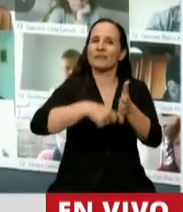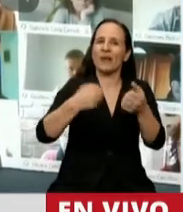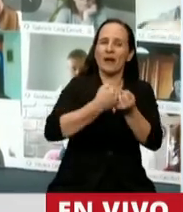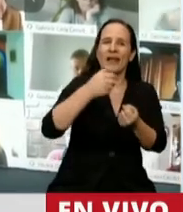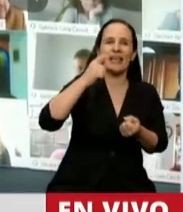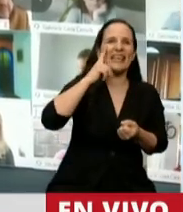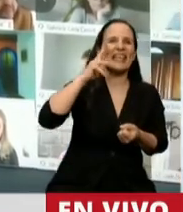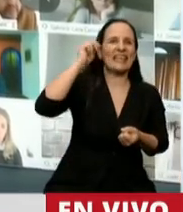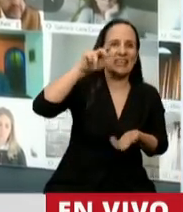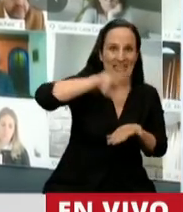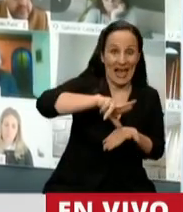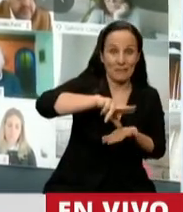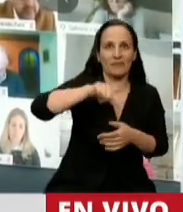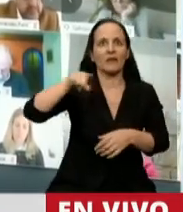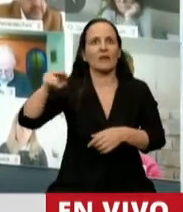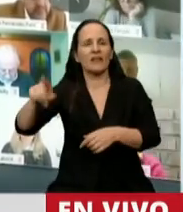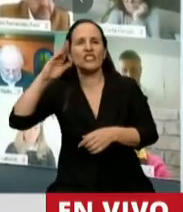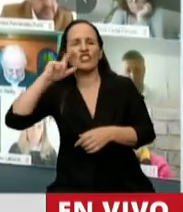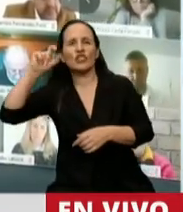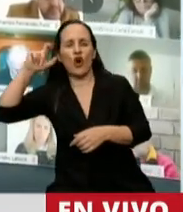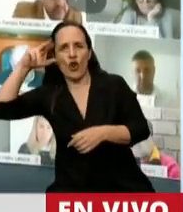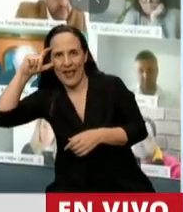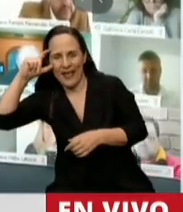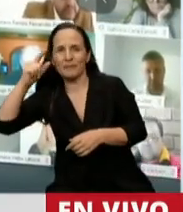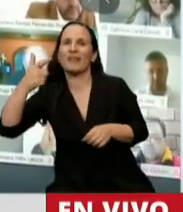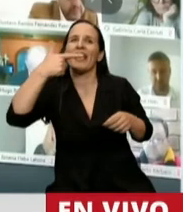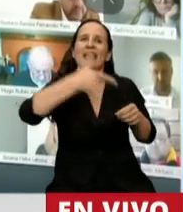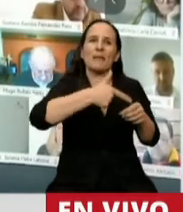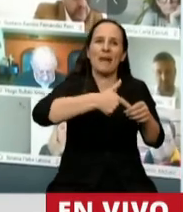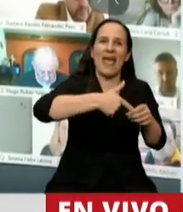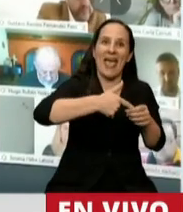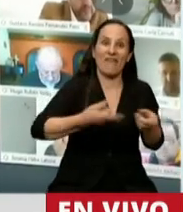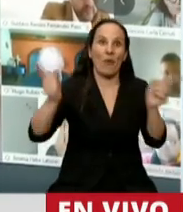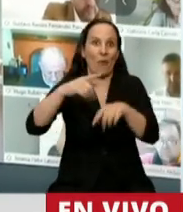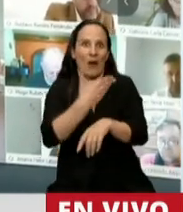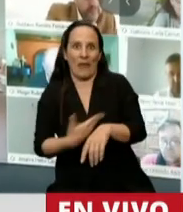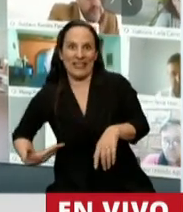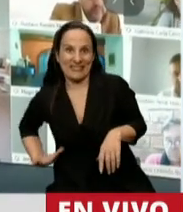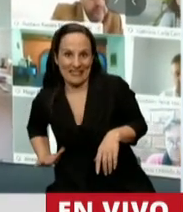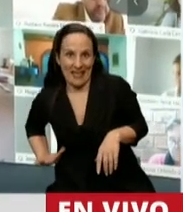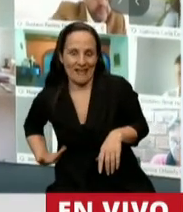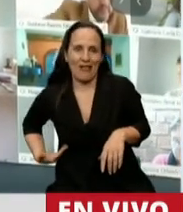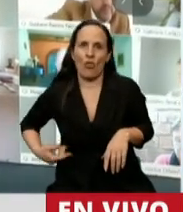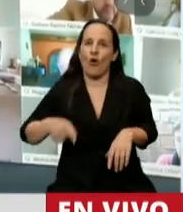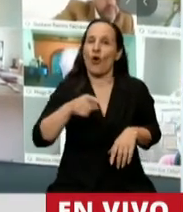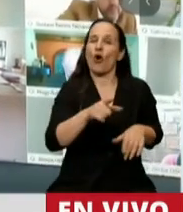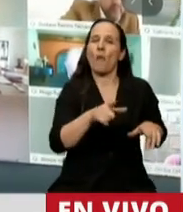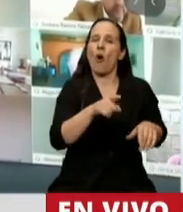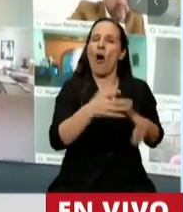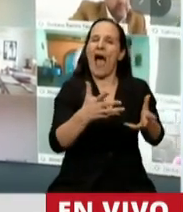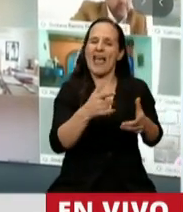Chicone, la estatización de YPF, darle salvaguarda legal a la ilegalidad.